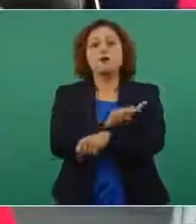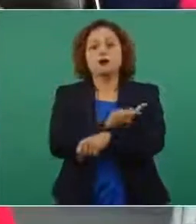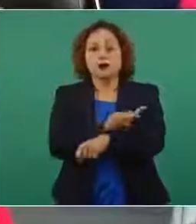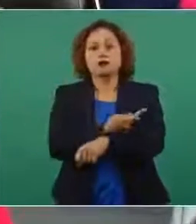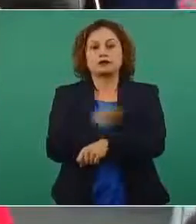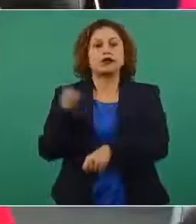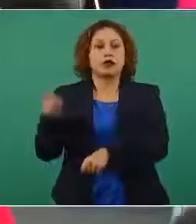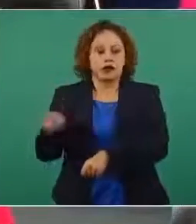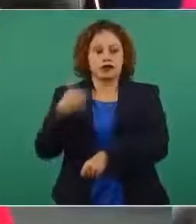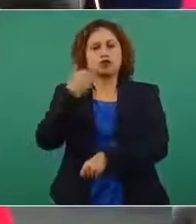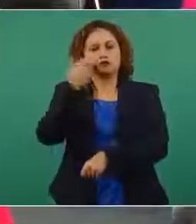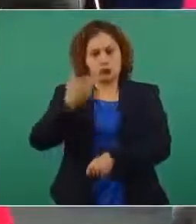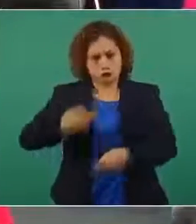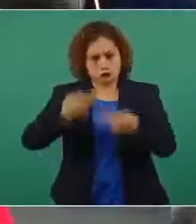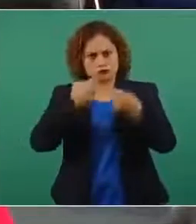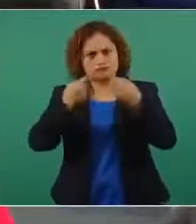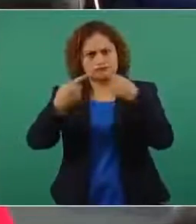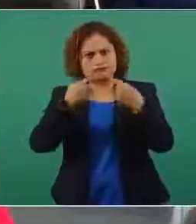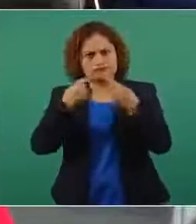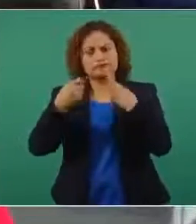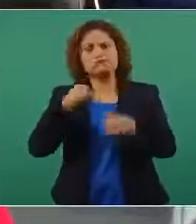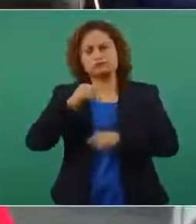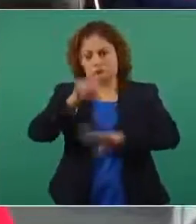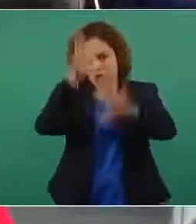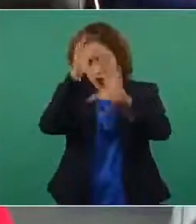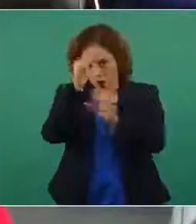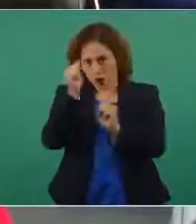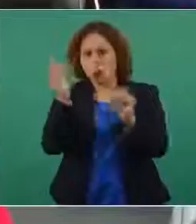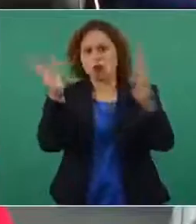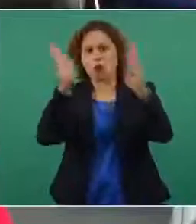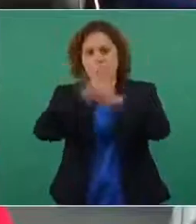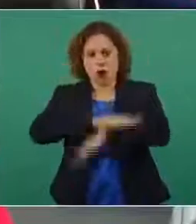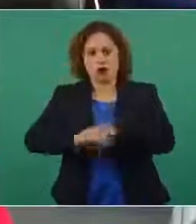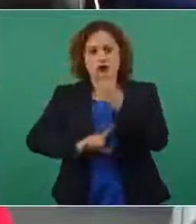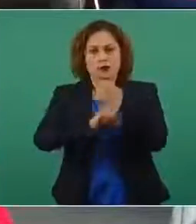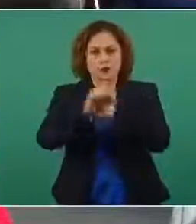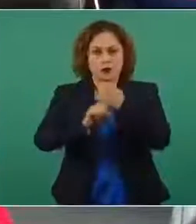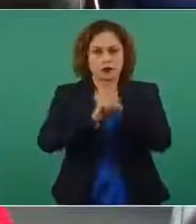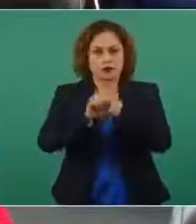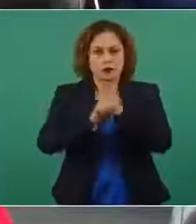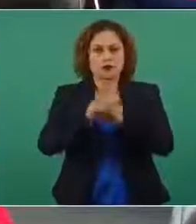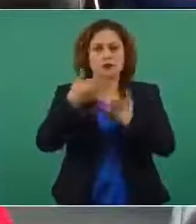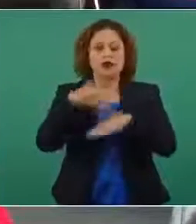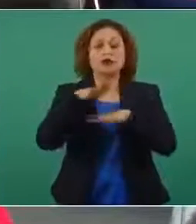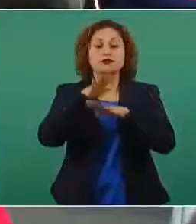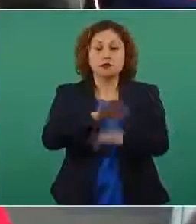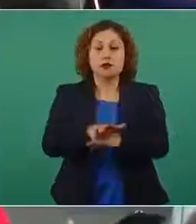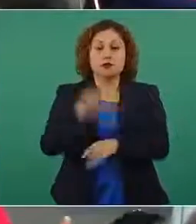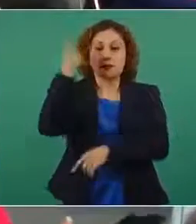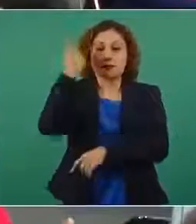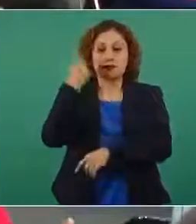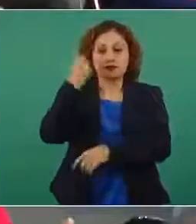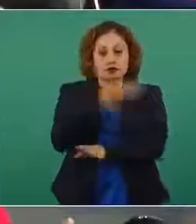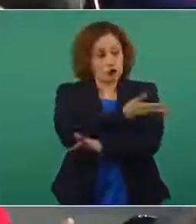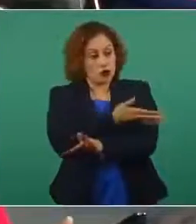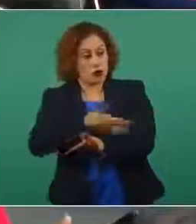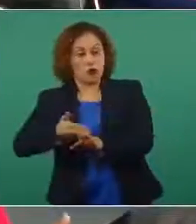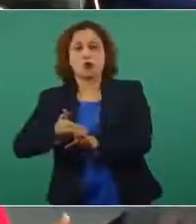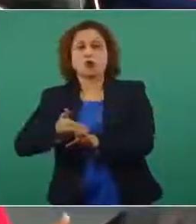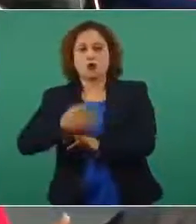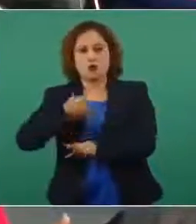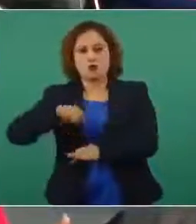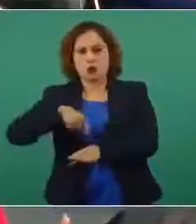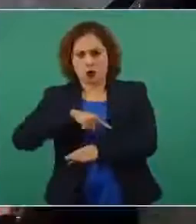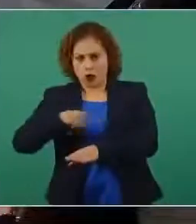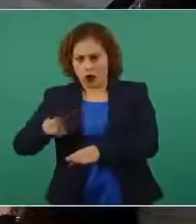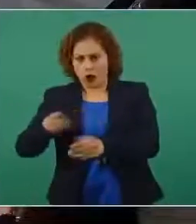están dispuestos a negociar que se llegue a un acuerdo sobre las pensiones caídas por decir así de todo lo que no se les ha pagado